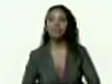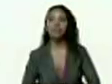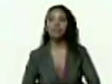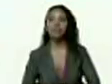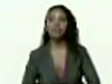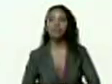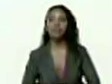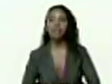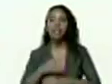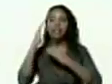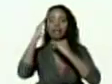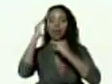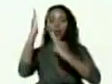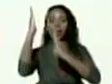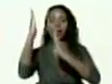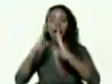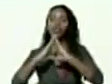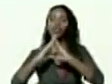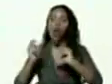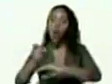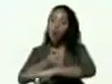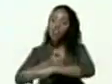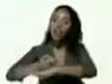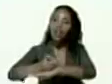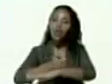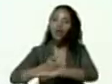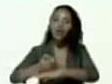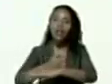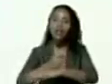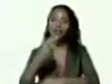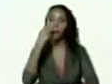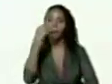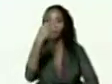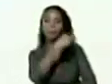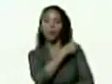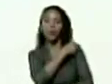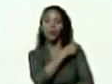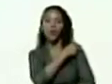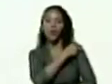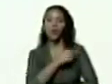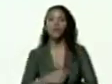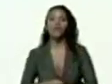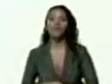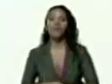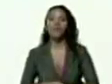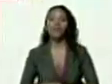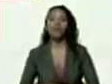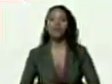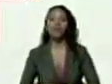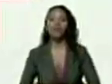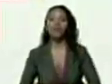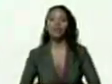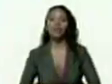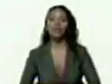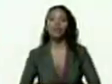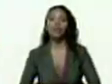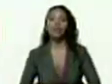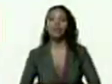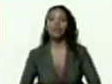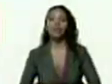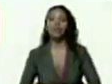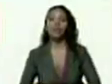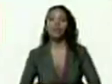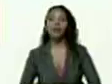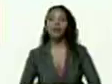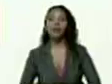saludar a los gobernadores garcía carneiro héctor rodríguez a la